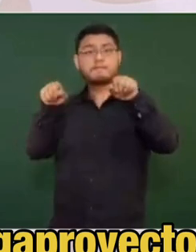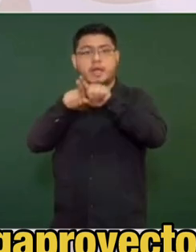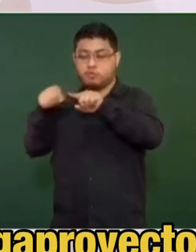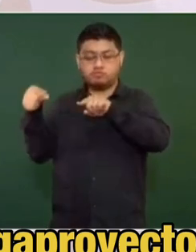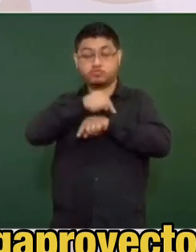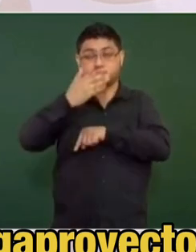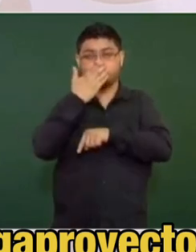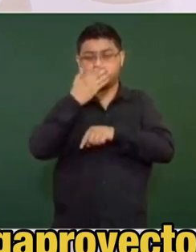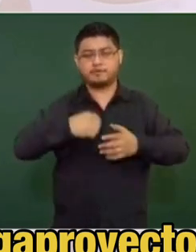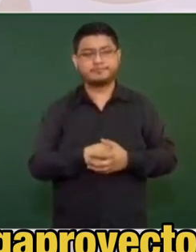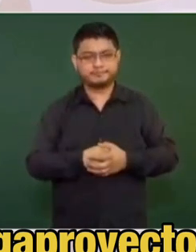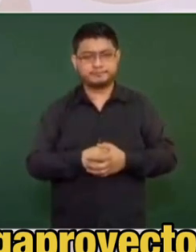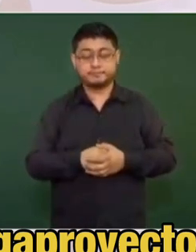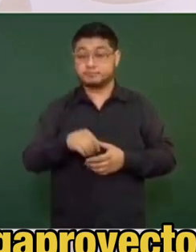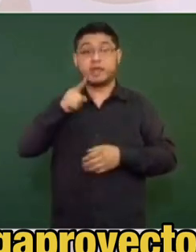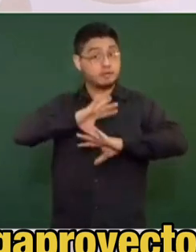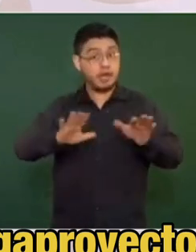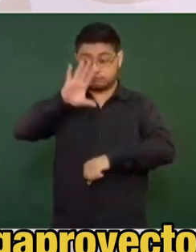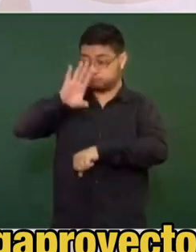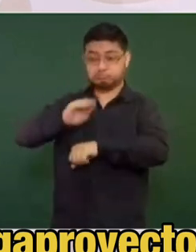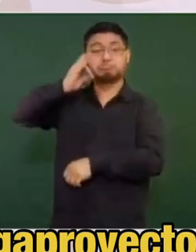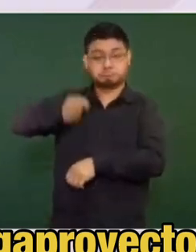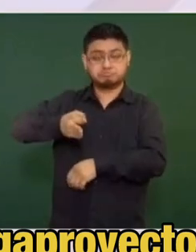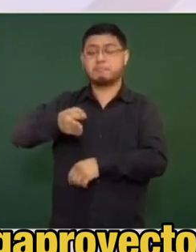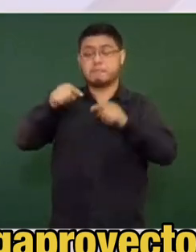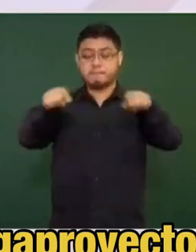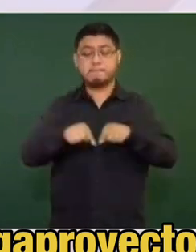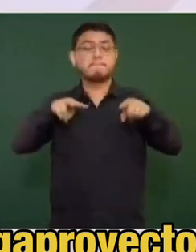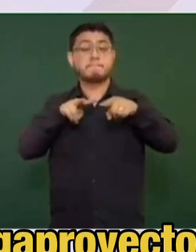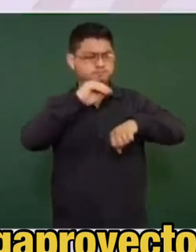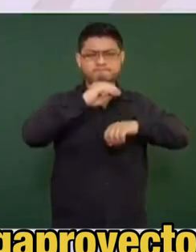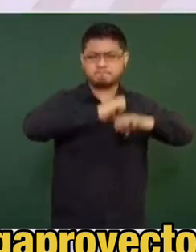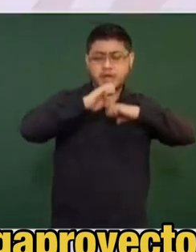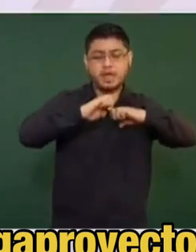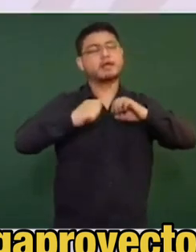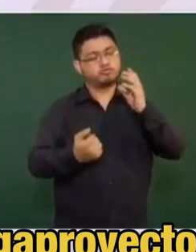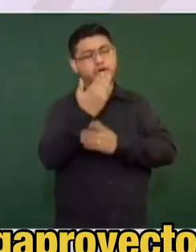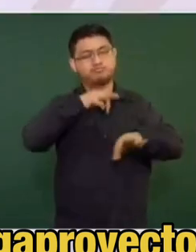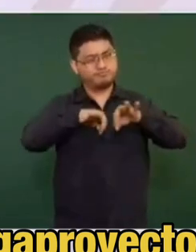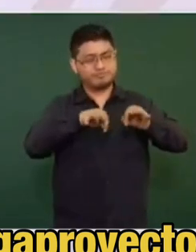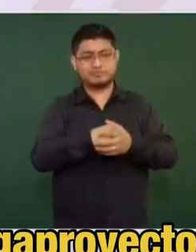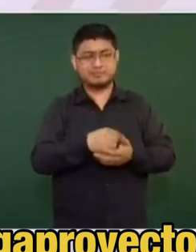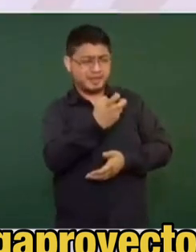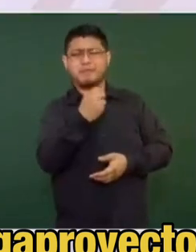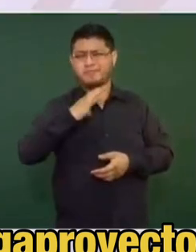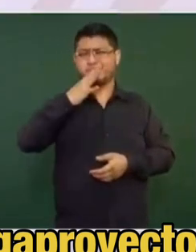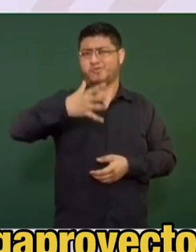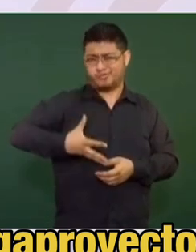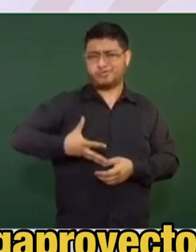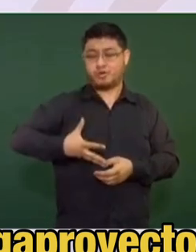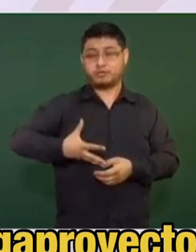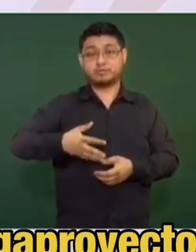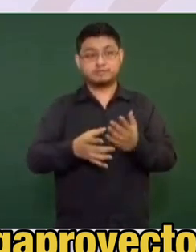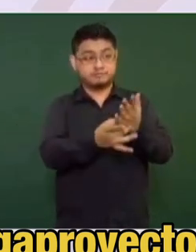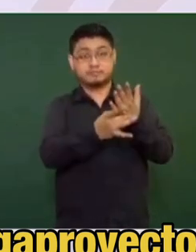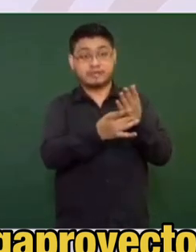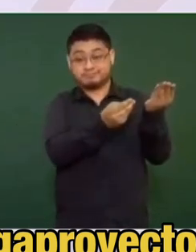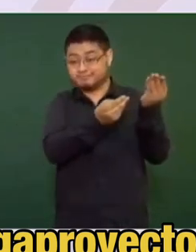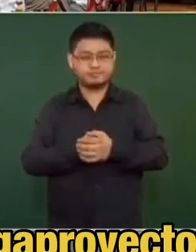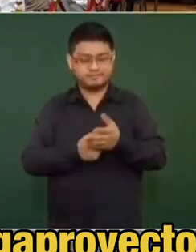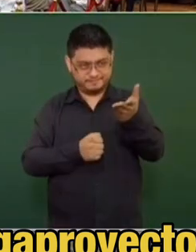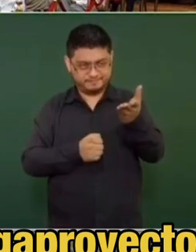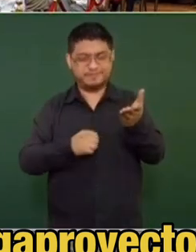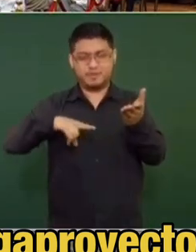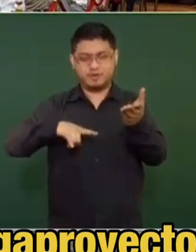En el Istmo ya se licitaron cinco parques industriales de 300 hectáreas cada uno. Es un timbre de orgullo poder decir que regresarán los trenes de